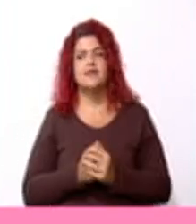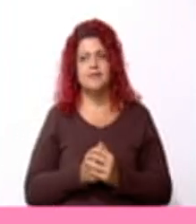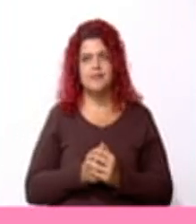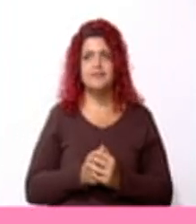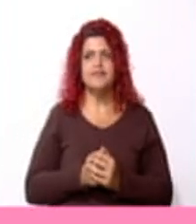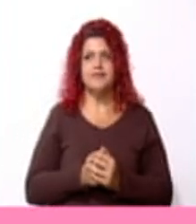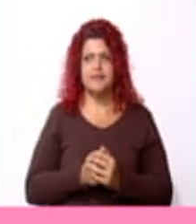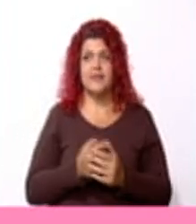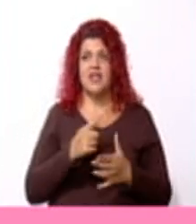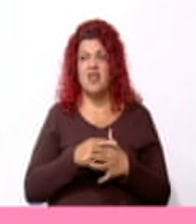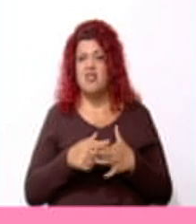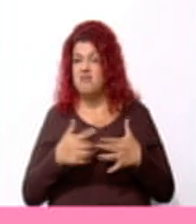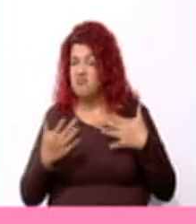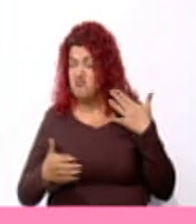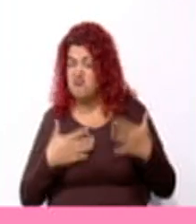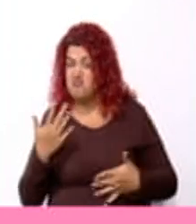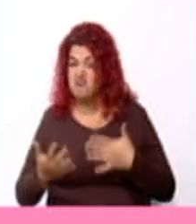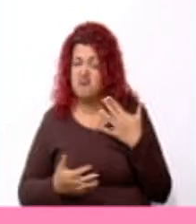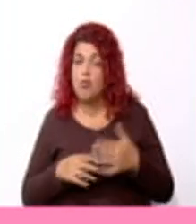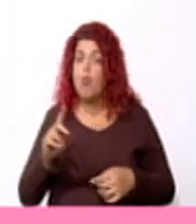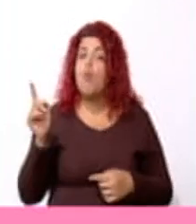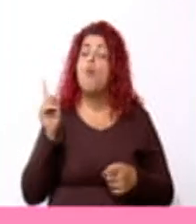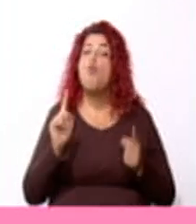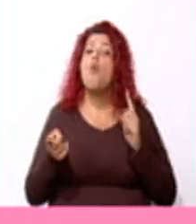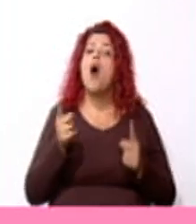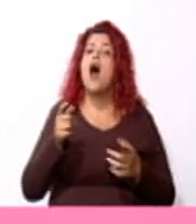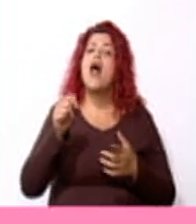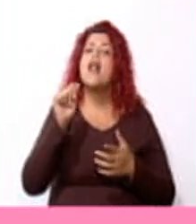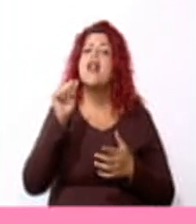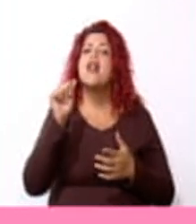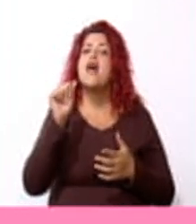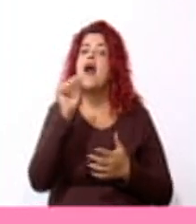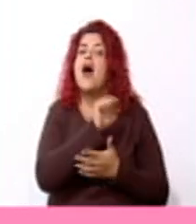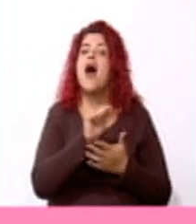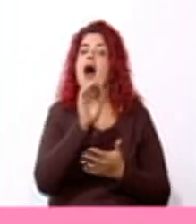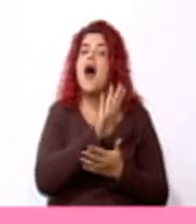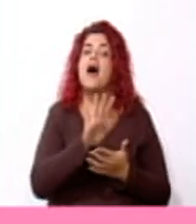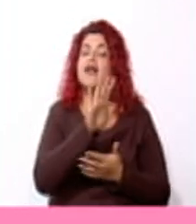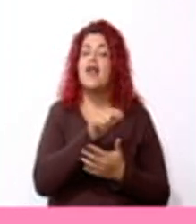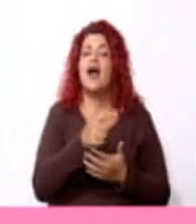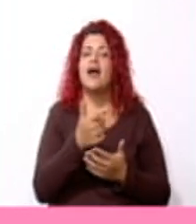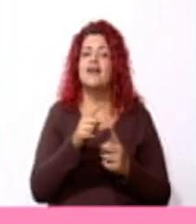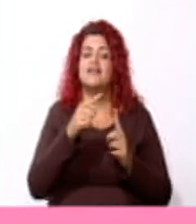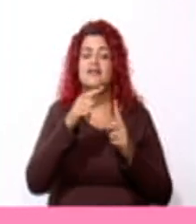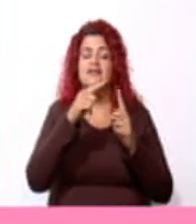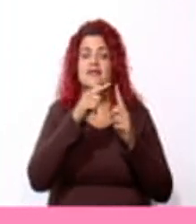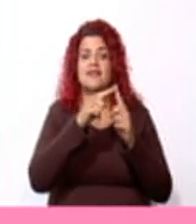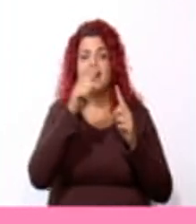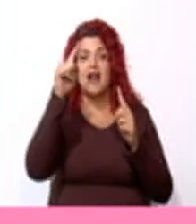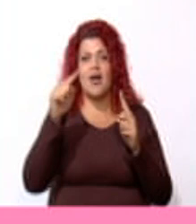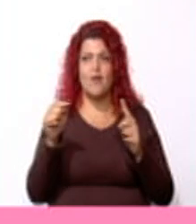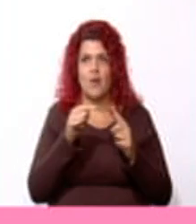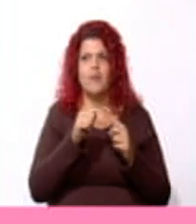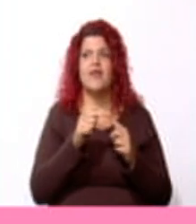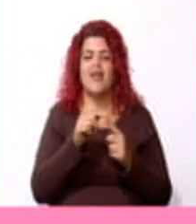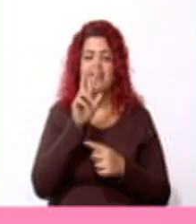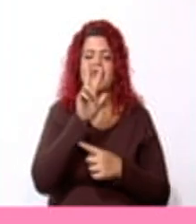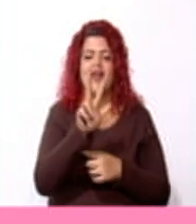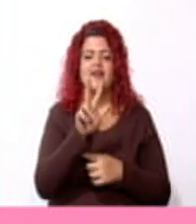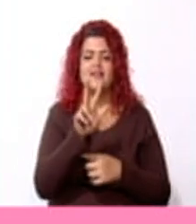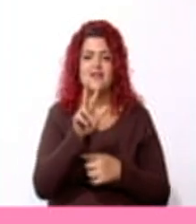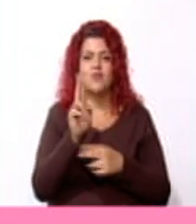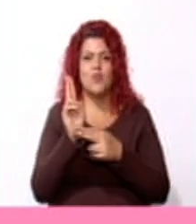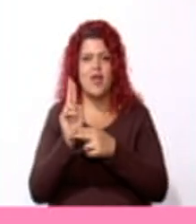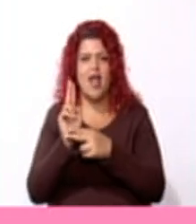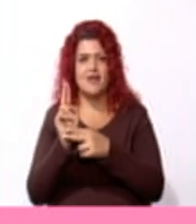Entonces, ¿cuál es el área del triángulo? 3 unidades cuadradas. Muy bien.